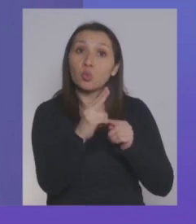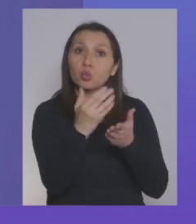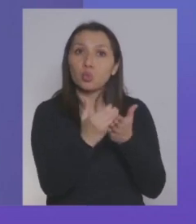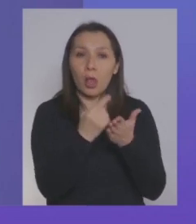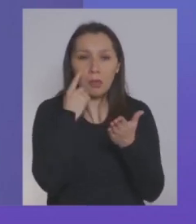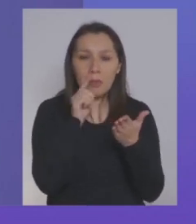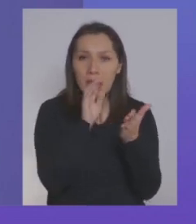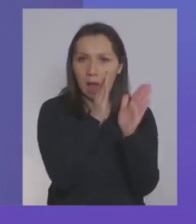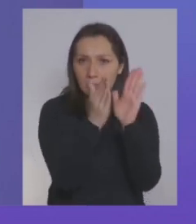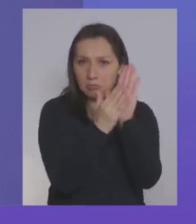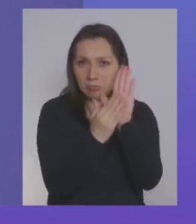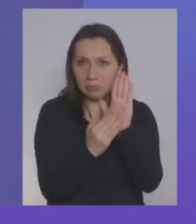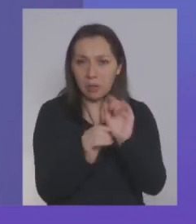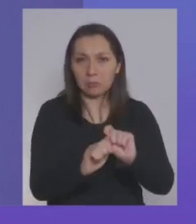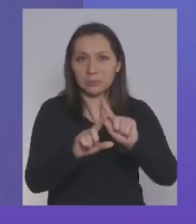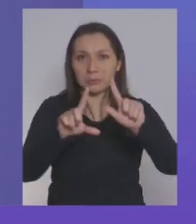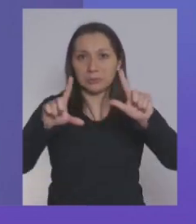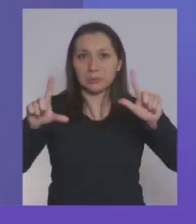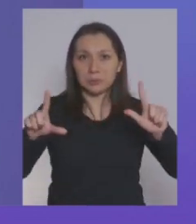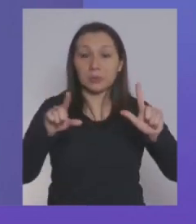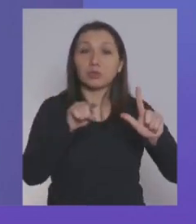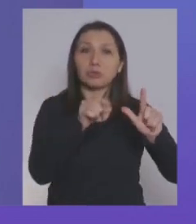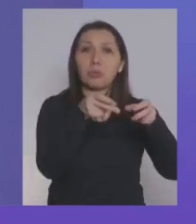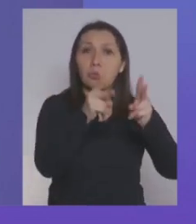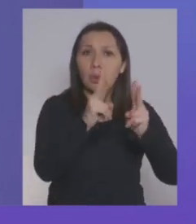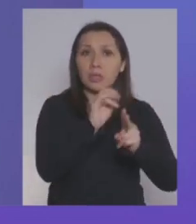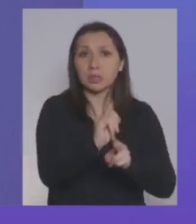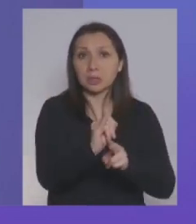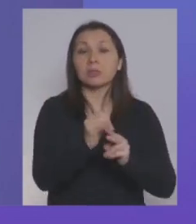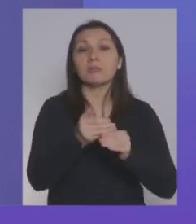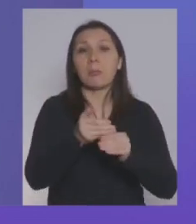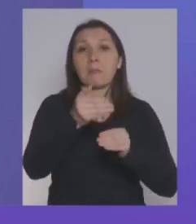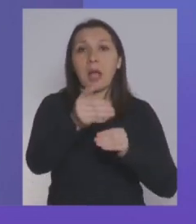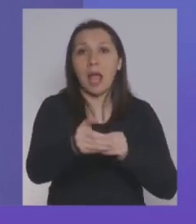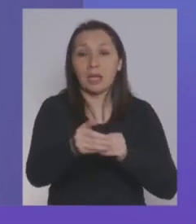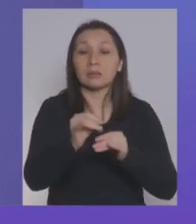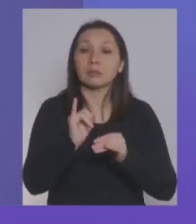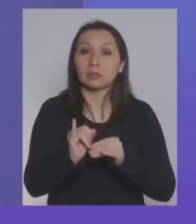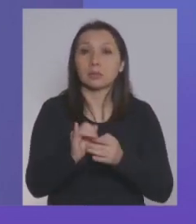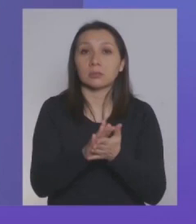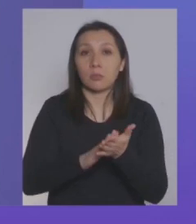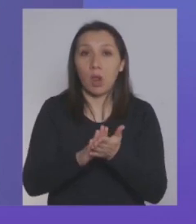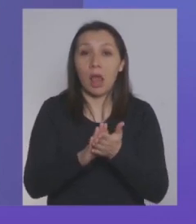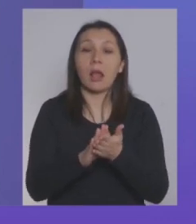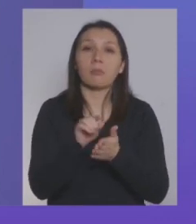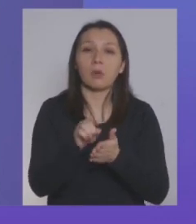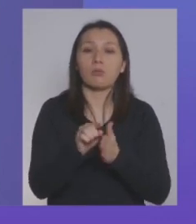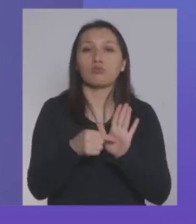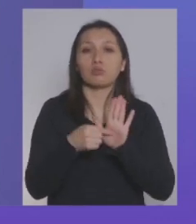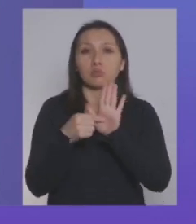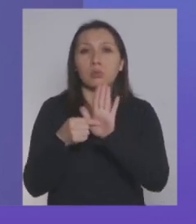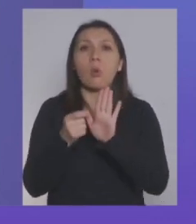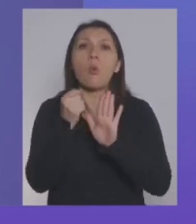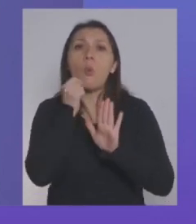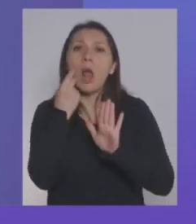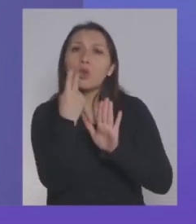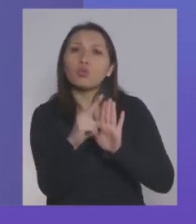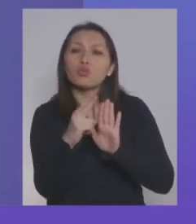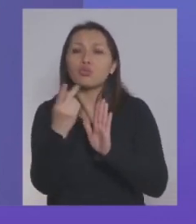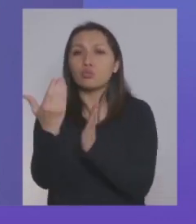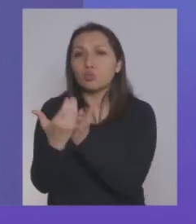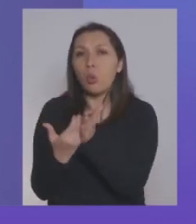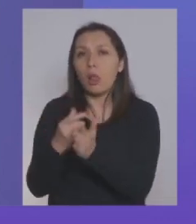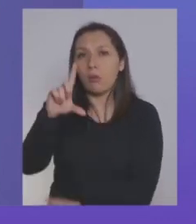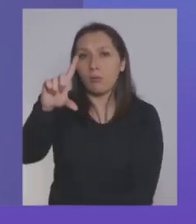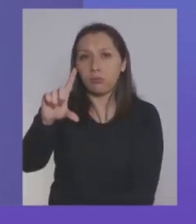ingresos. Si está dentro del rango elegible que ya mencioné, sigue adelante. Y a partir de ahí muestra cuál es la caída de ingresos que esta